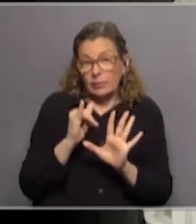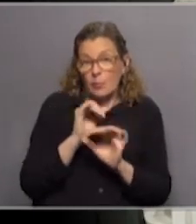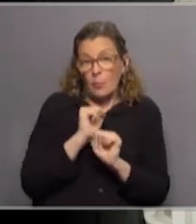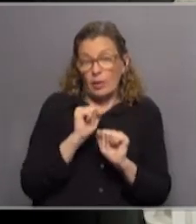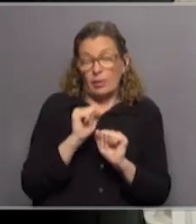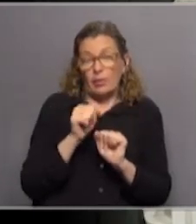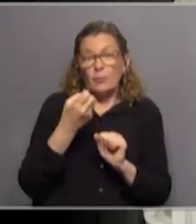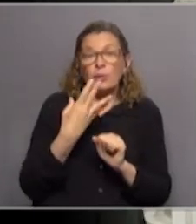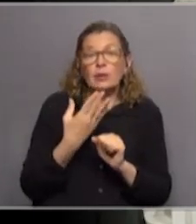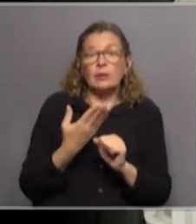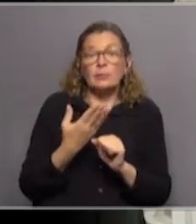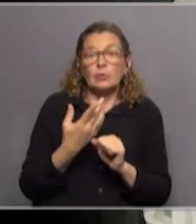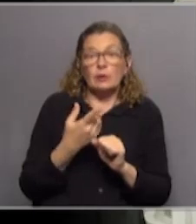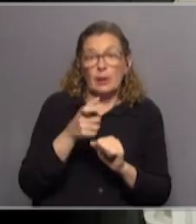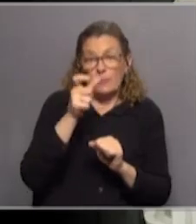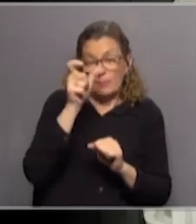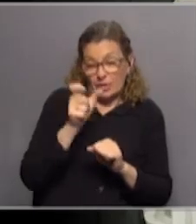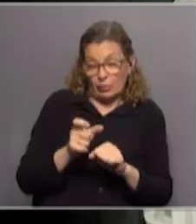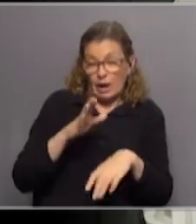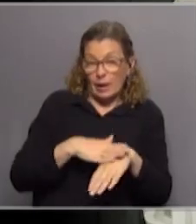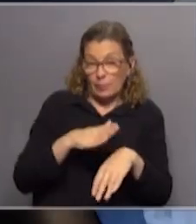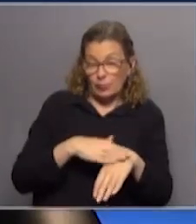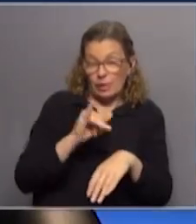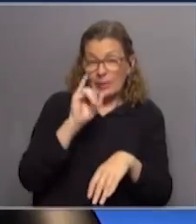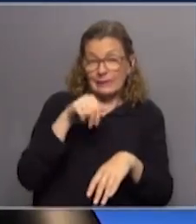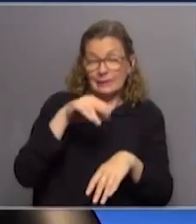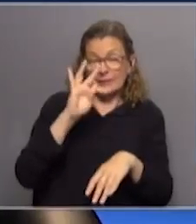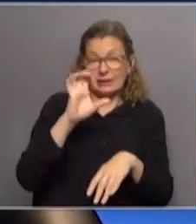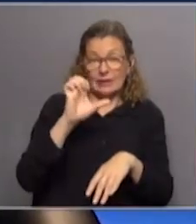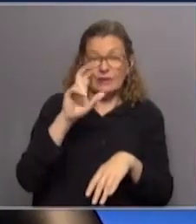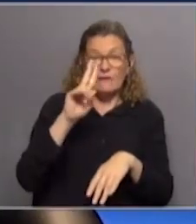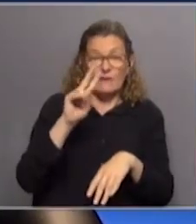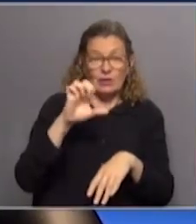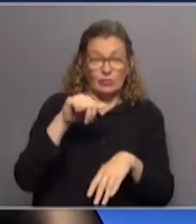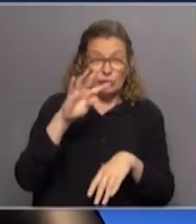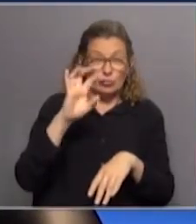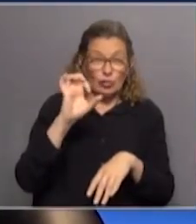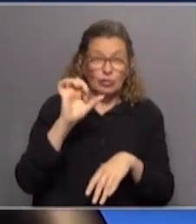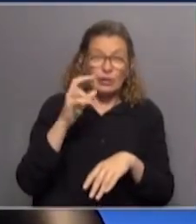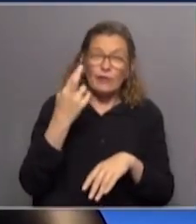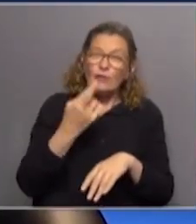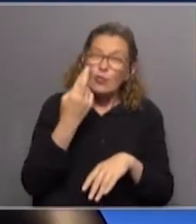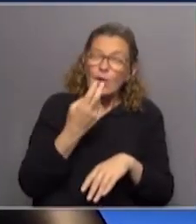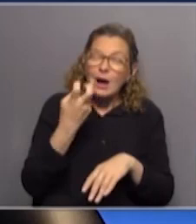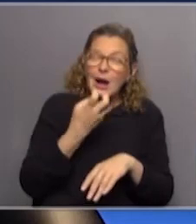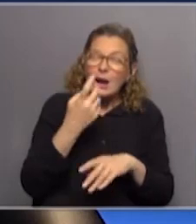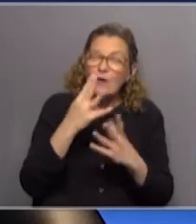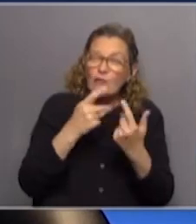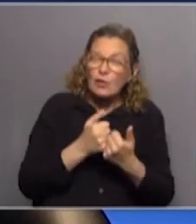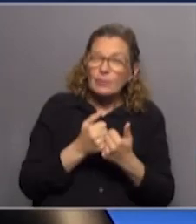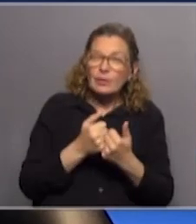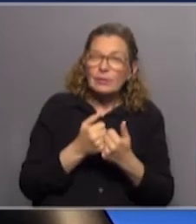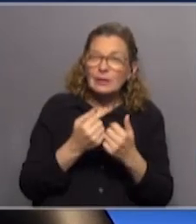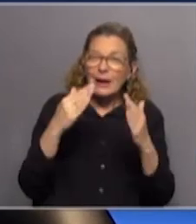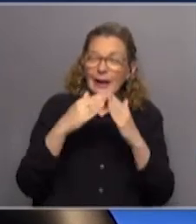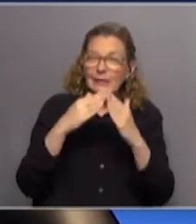porque bueno los interventores tendrán que encontrar los mecanismos para ello Casa Galicia además tiene una característica es la